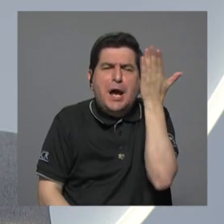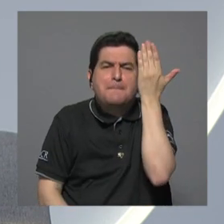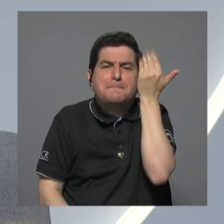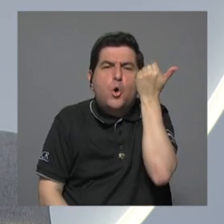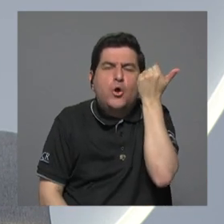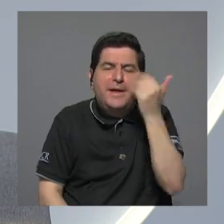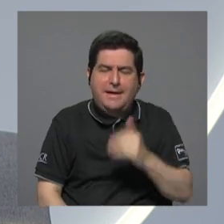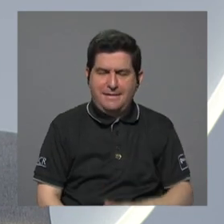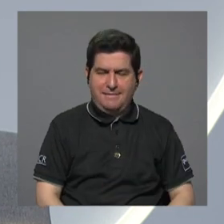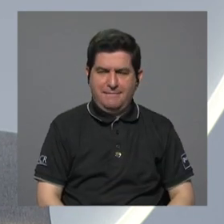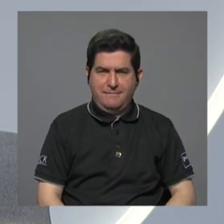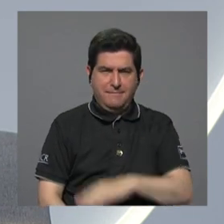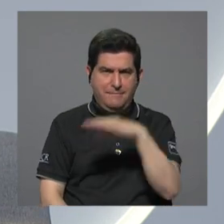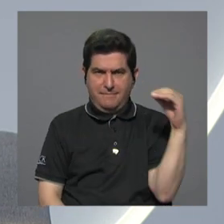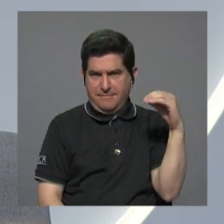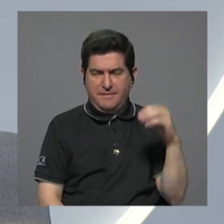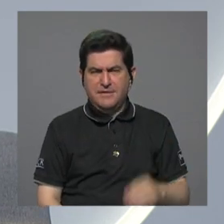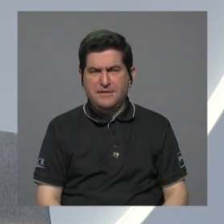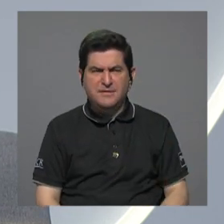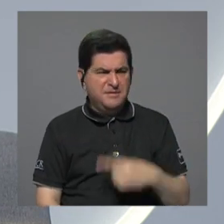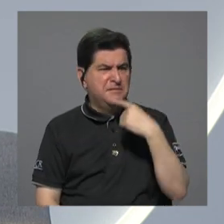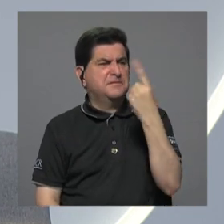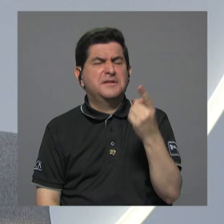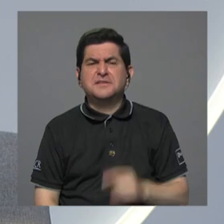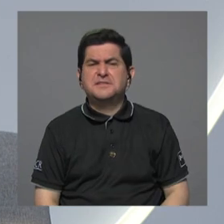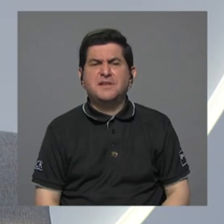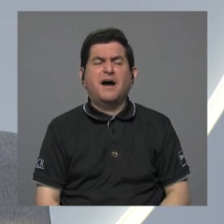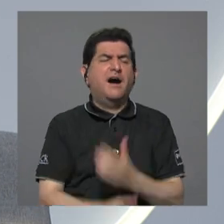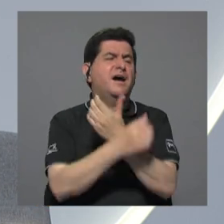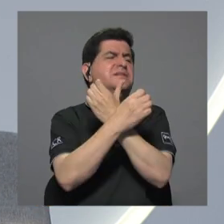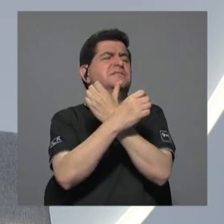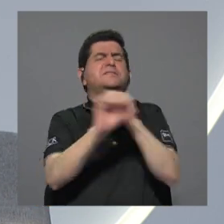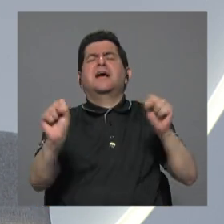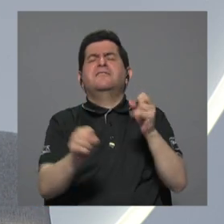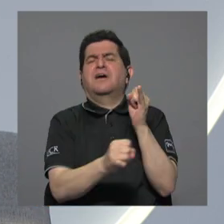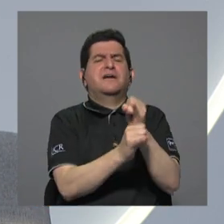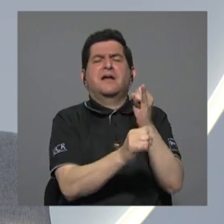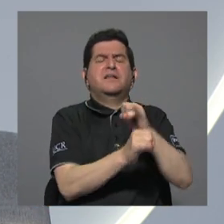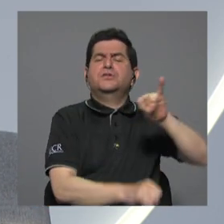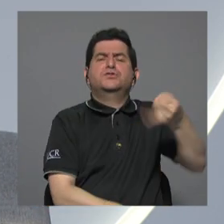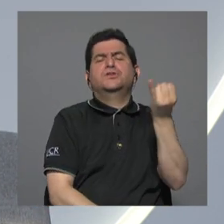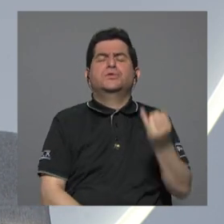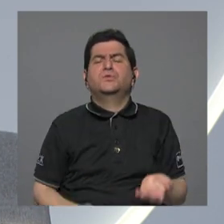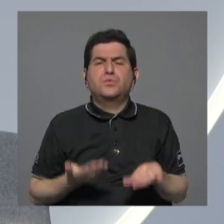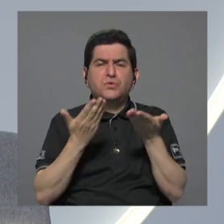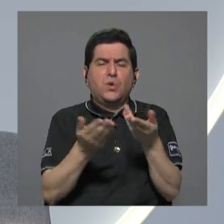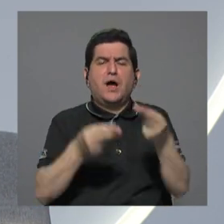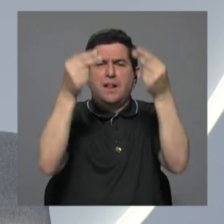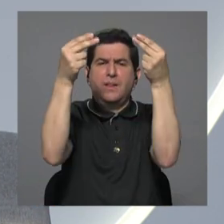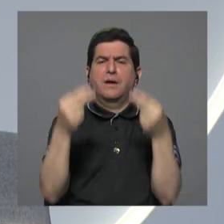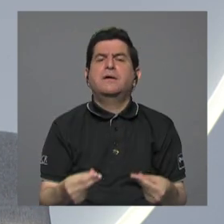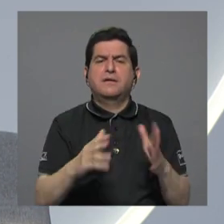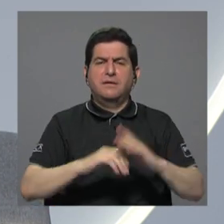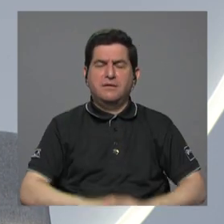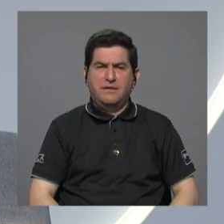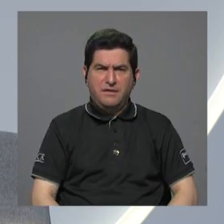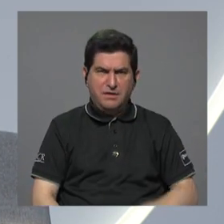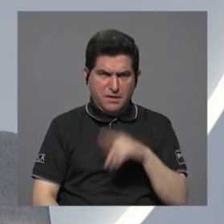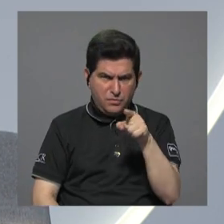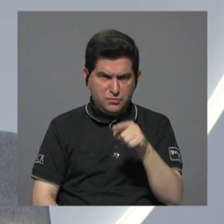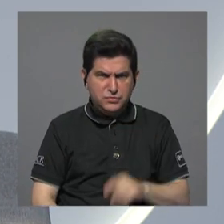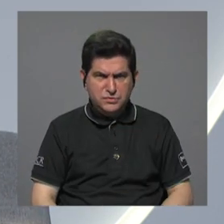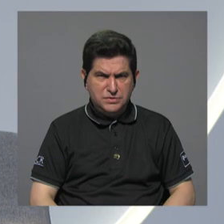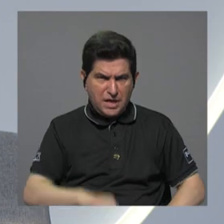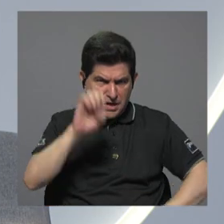qué? Y además, bueno, se ha venido diciendo que se está salvando a UpDeva cuando se le da este presupuesto. No sé si usted lo